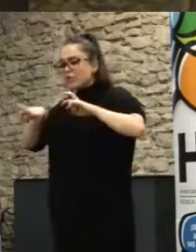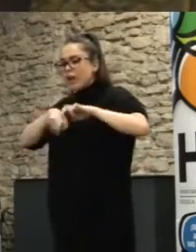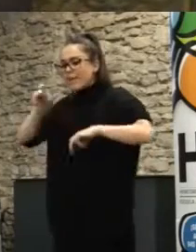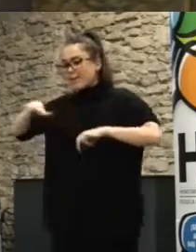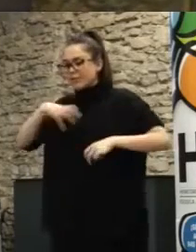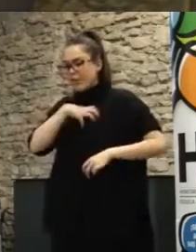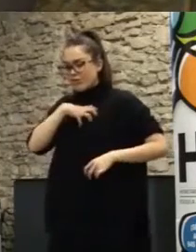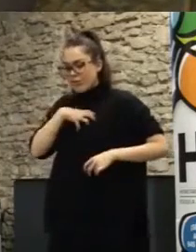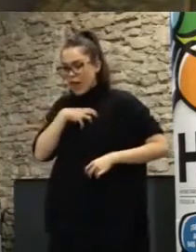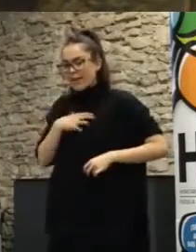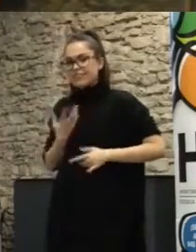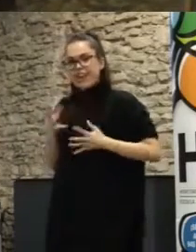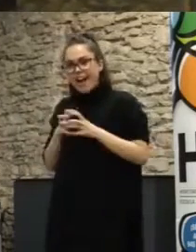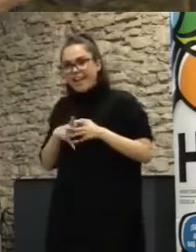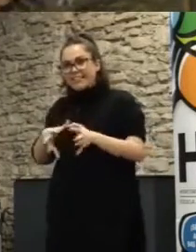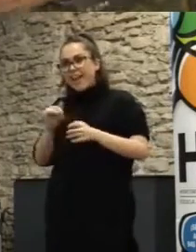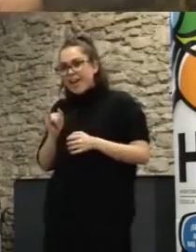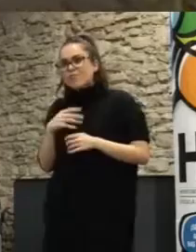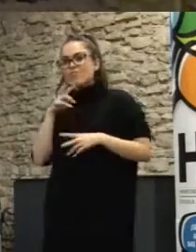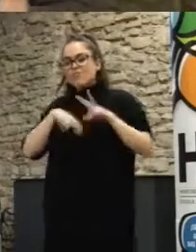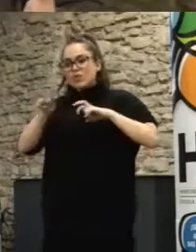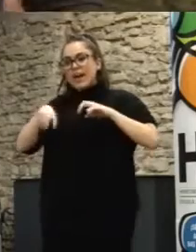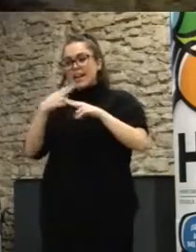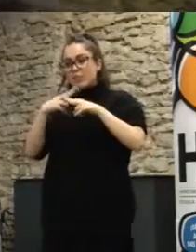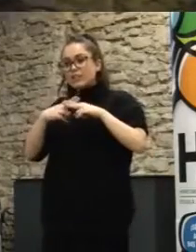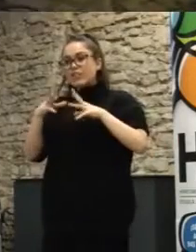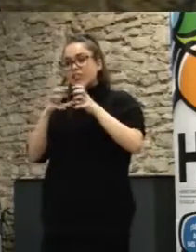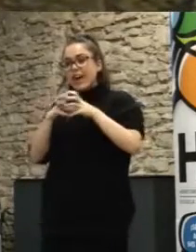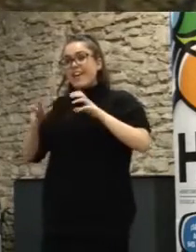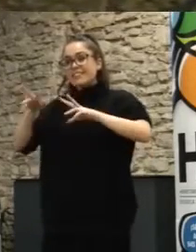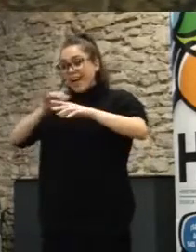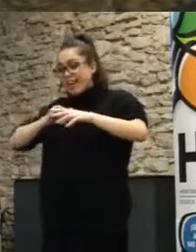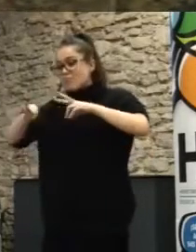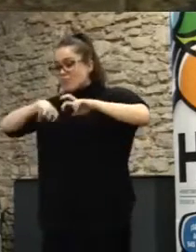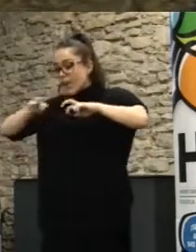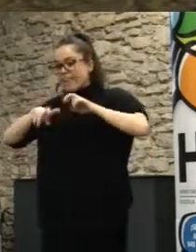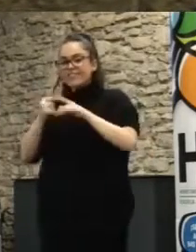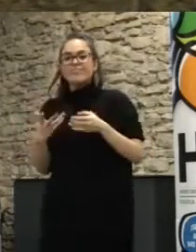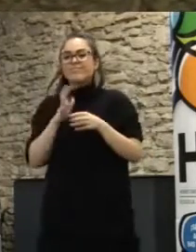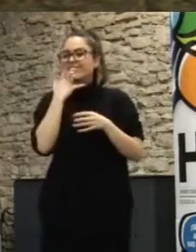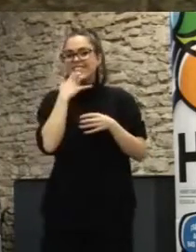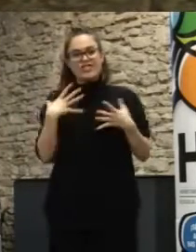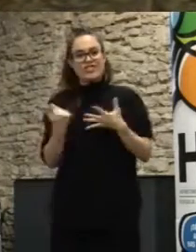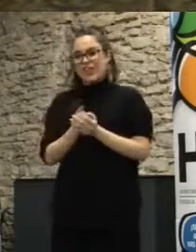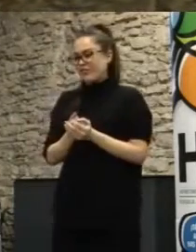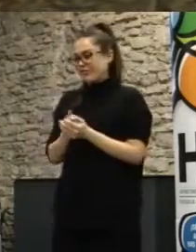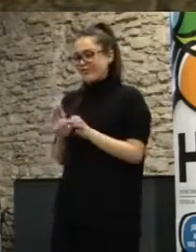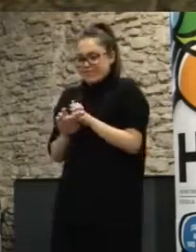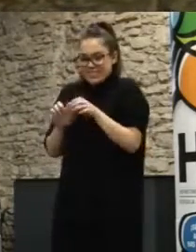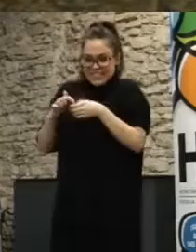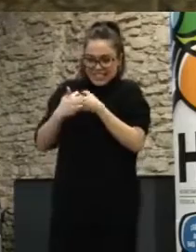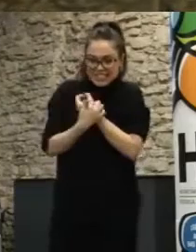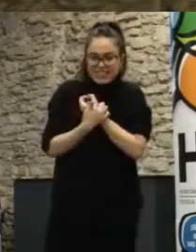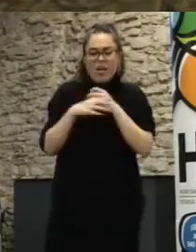implicados y a los políticos implicados y si los juntamos seguramente salgan buenos resultados ¿vale? pero fíjate que incluso a nivel ciudadano pues